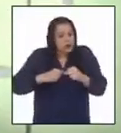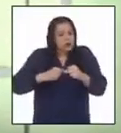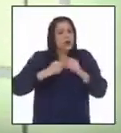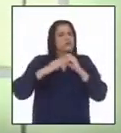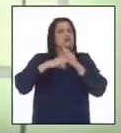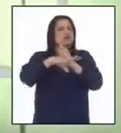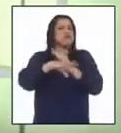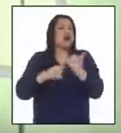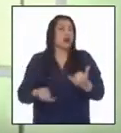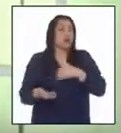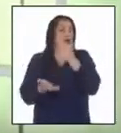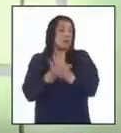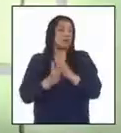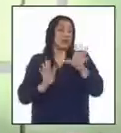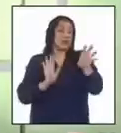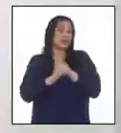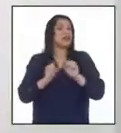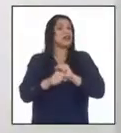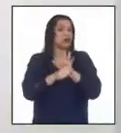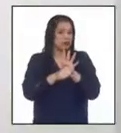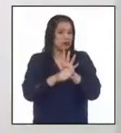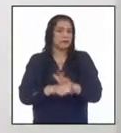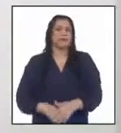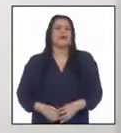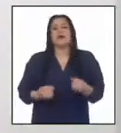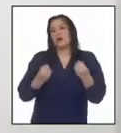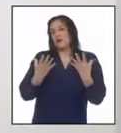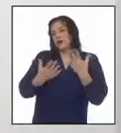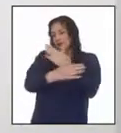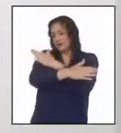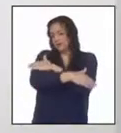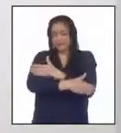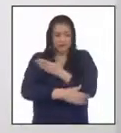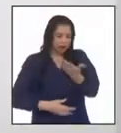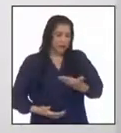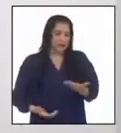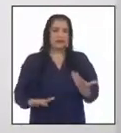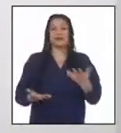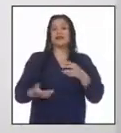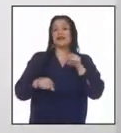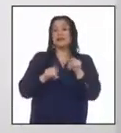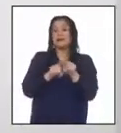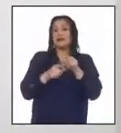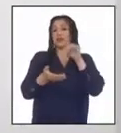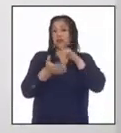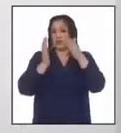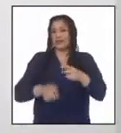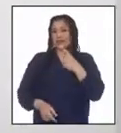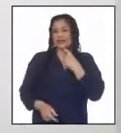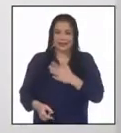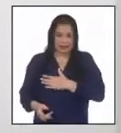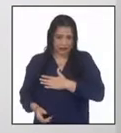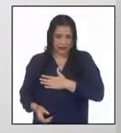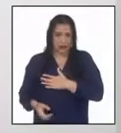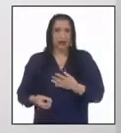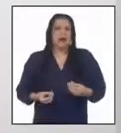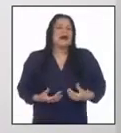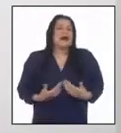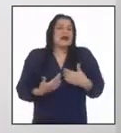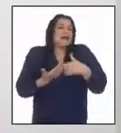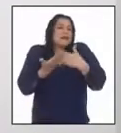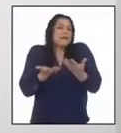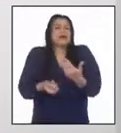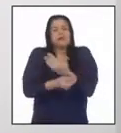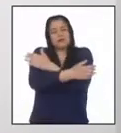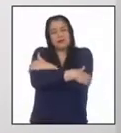al problema de la pandemia del COVID-19. Bueno, estimados Stephanie Jr. y estudiantes de quinto de secundaria, les mando todo